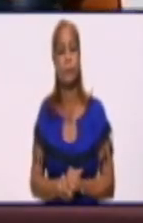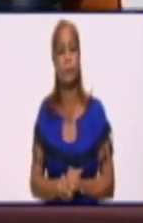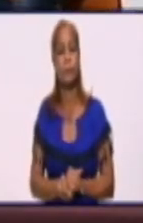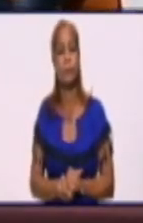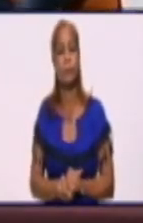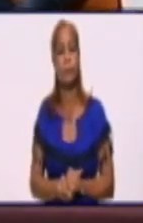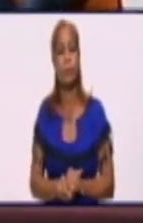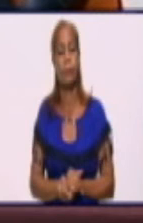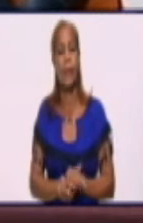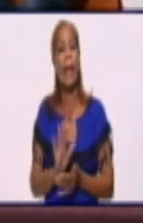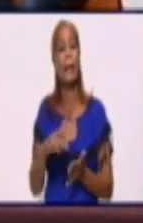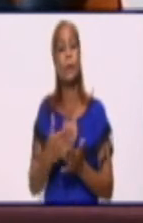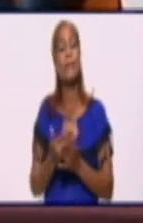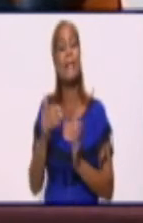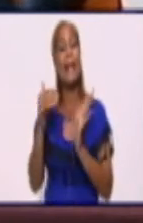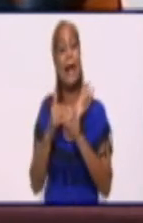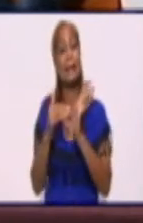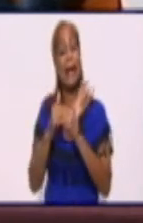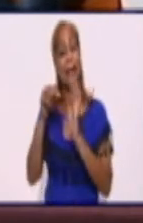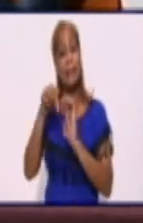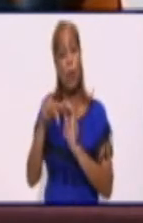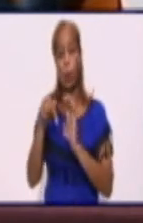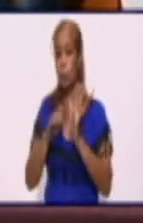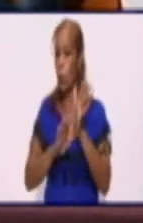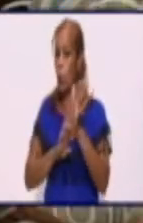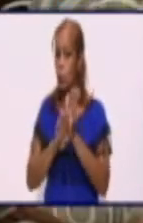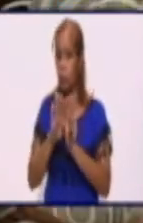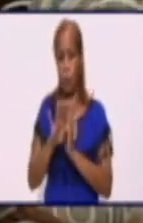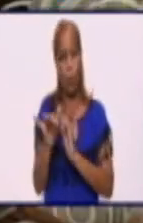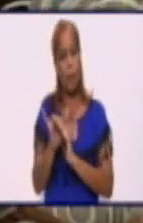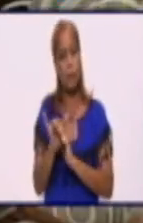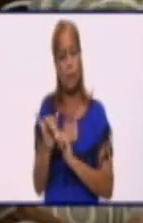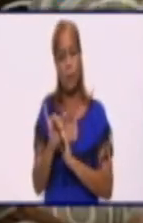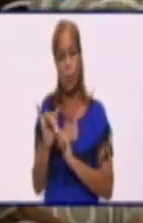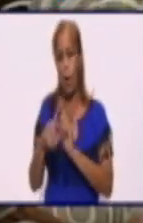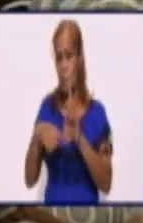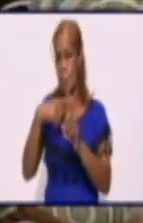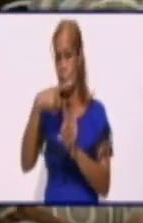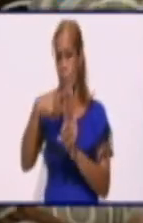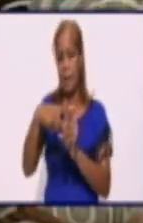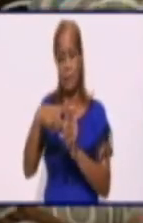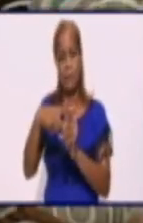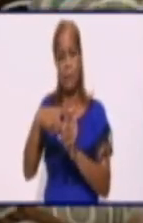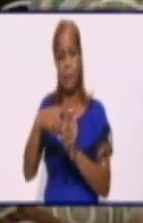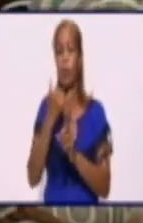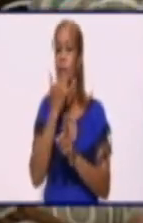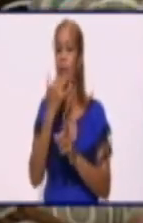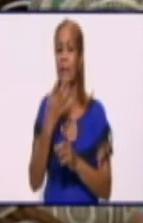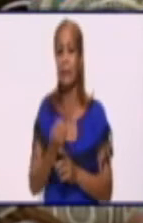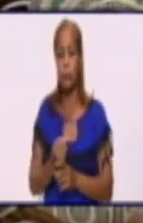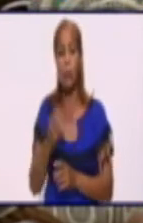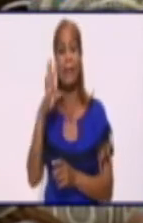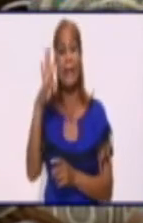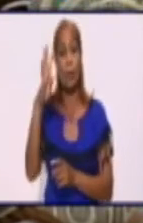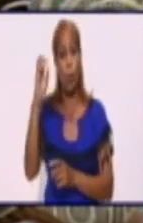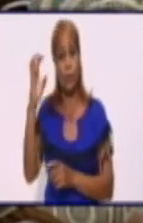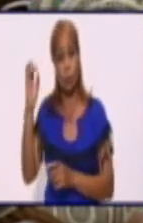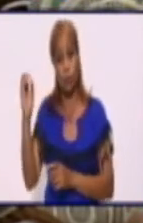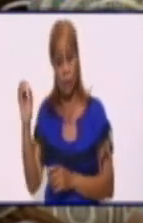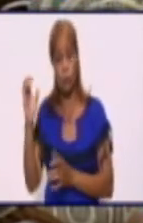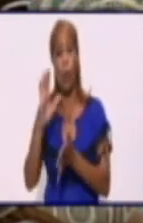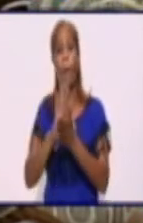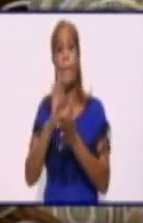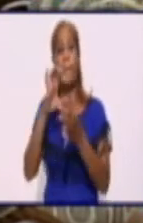Bueno, en la tarde de hoy continúa con un máximo de afectación de 400 megawatt de potencia